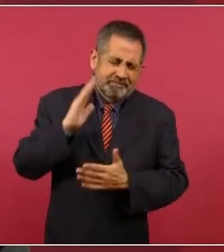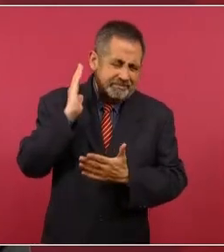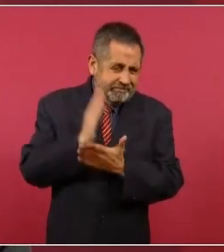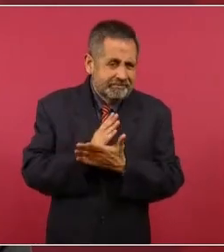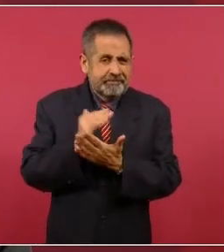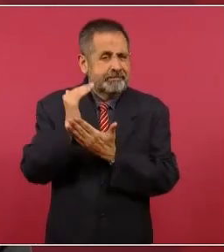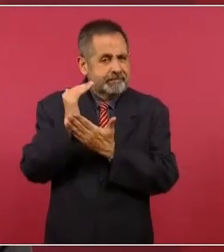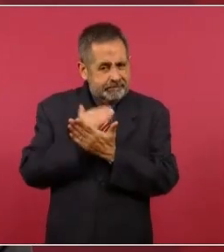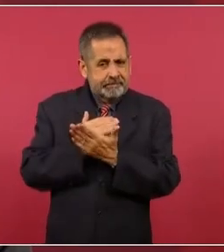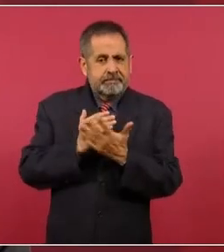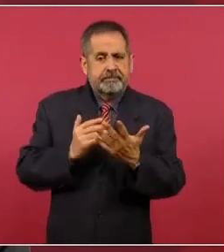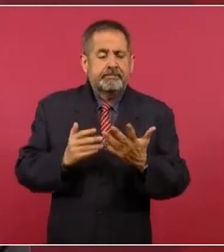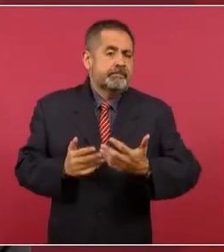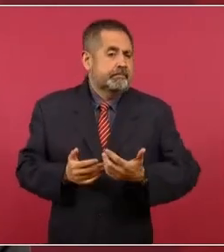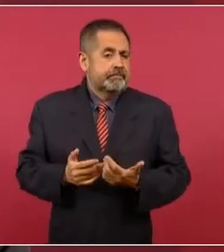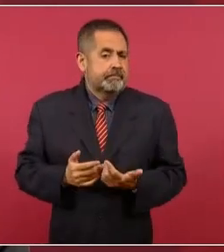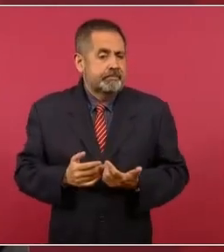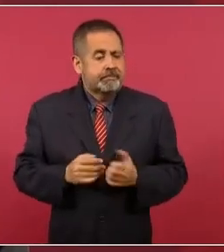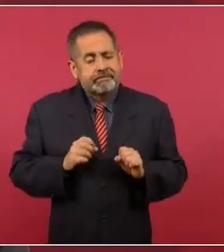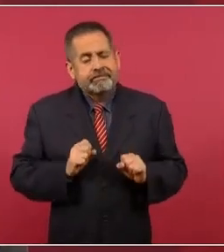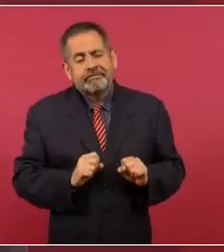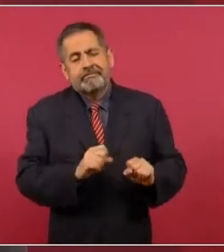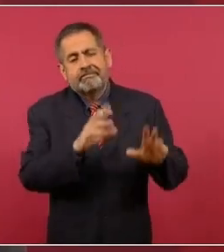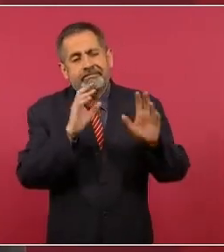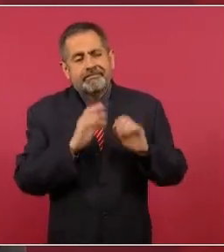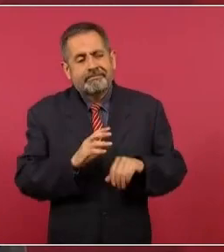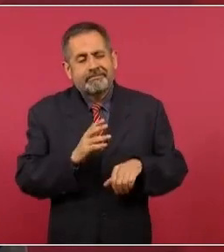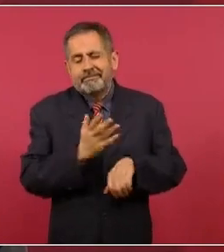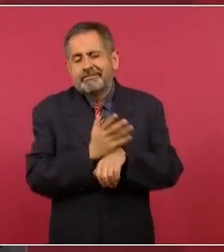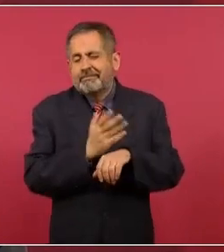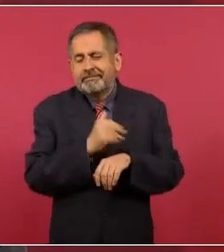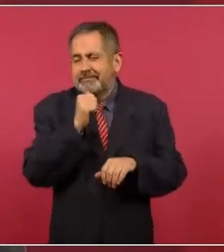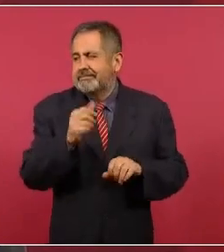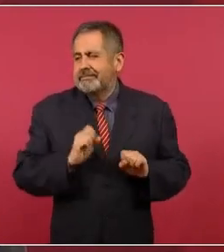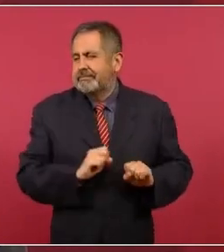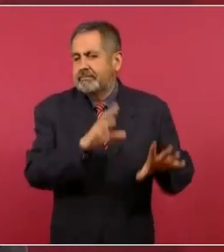no permitir la impunidad.